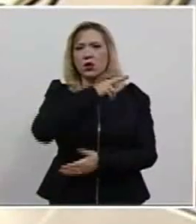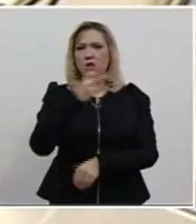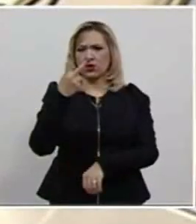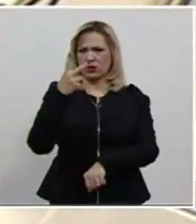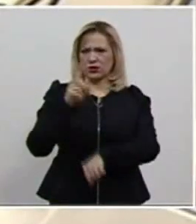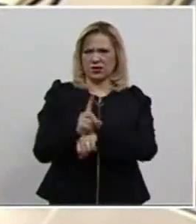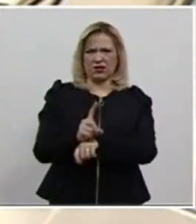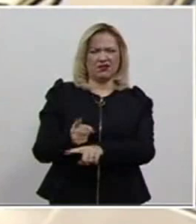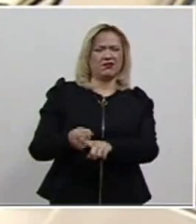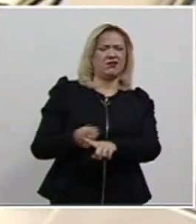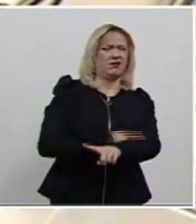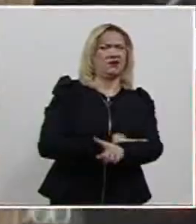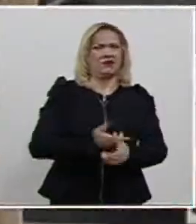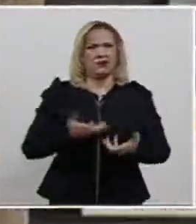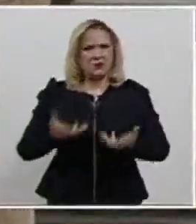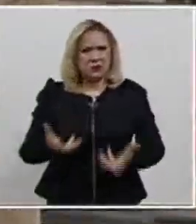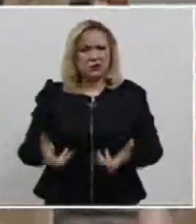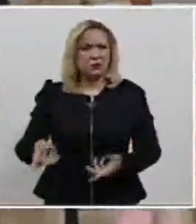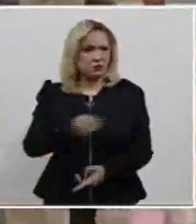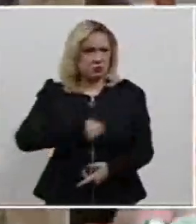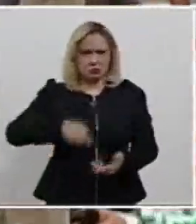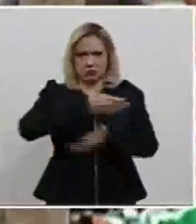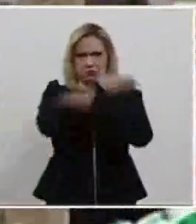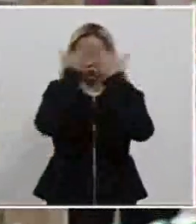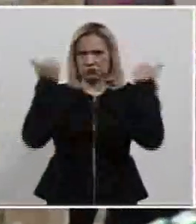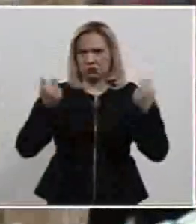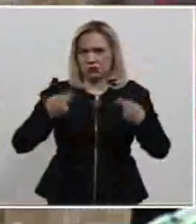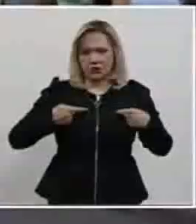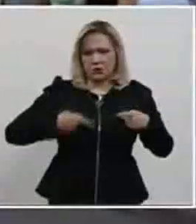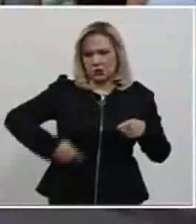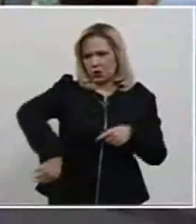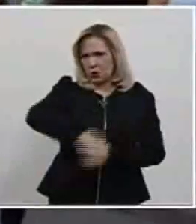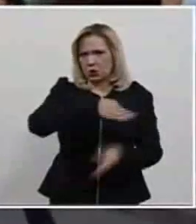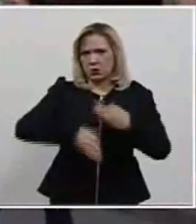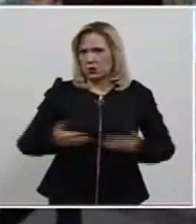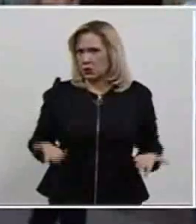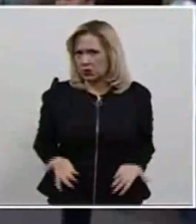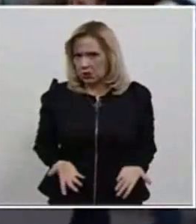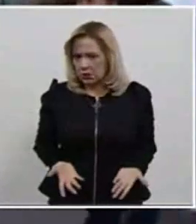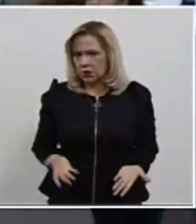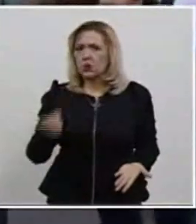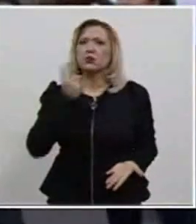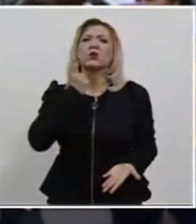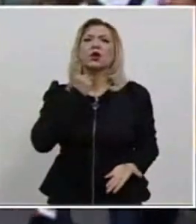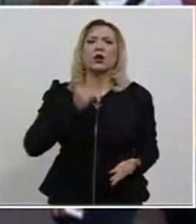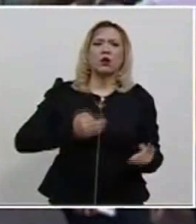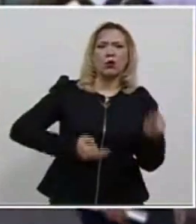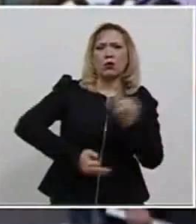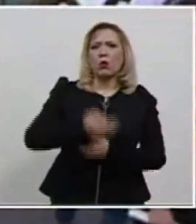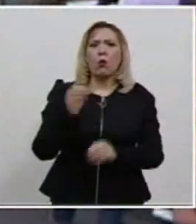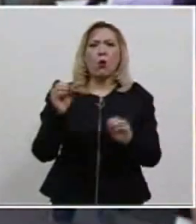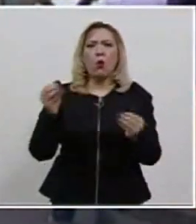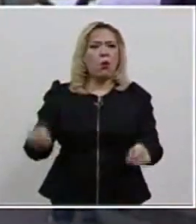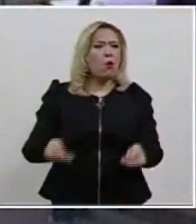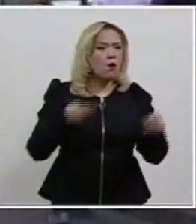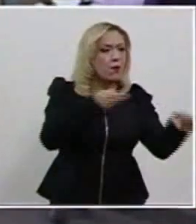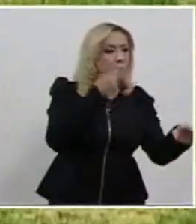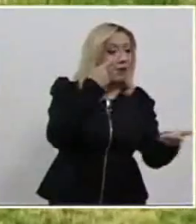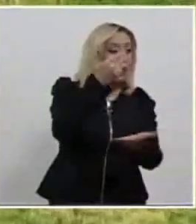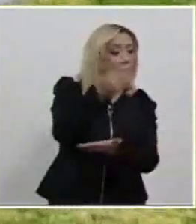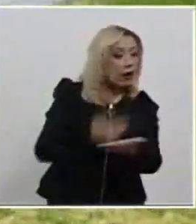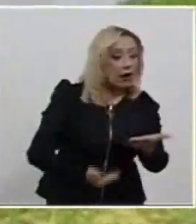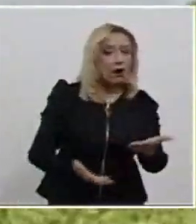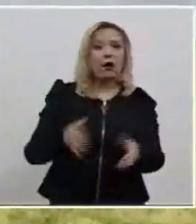lo que se tradujo en desconocimiento. Además, no se remitió a los legisladores el proyecto ni se publicó con al menos